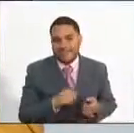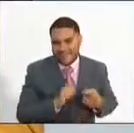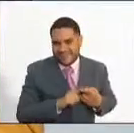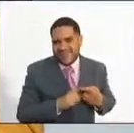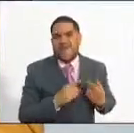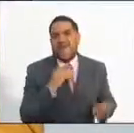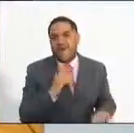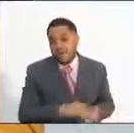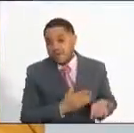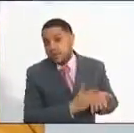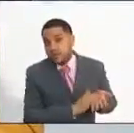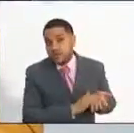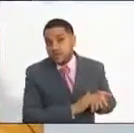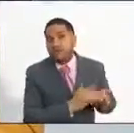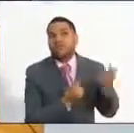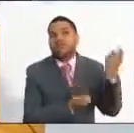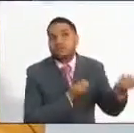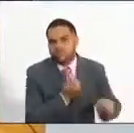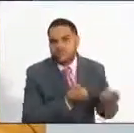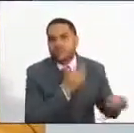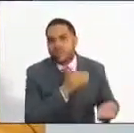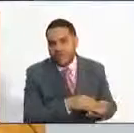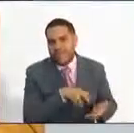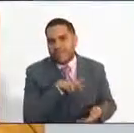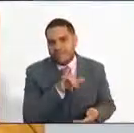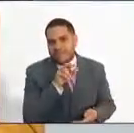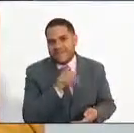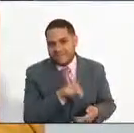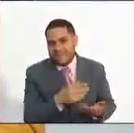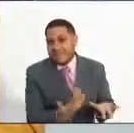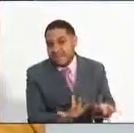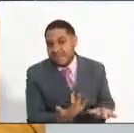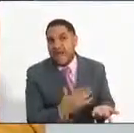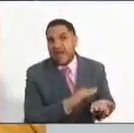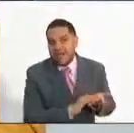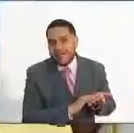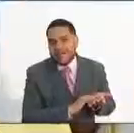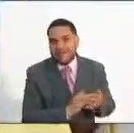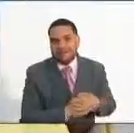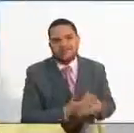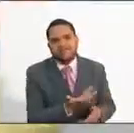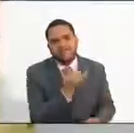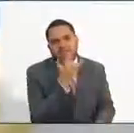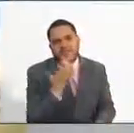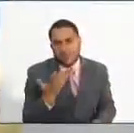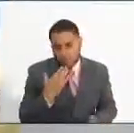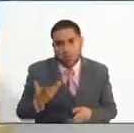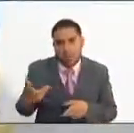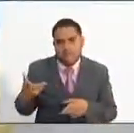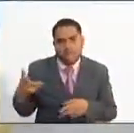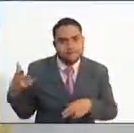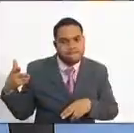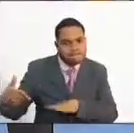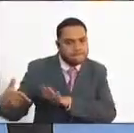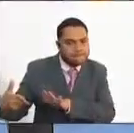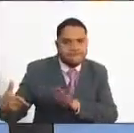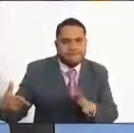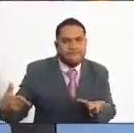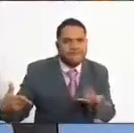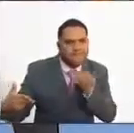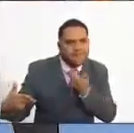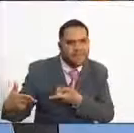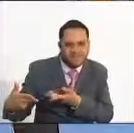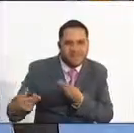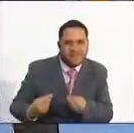etapa y estamos prestos a reabrir nuevamente esta etapa. Es decir, ¿ahí qué pasa, señora comisionada? Importantísimo